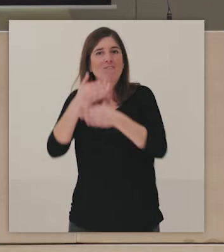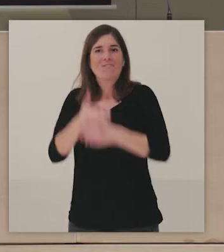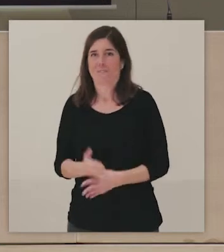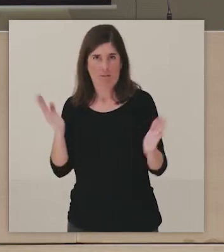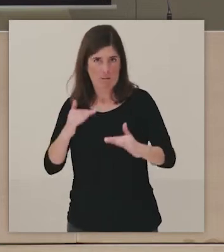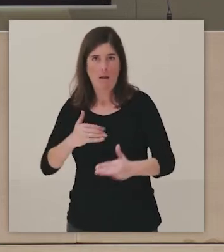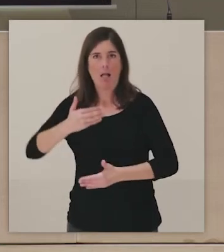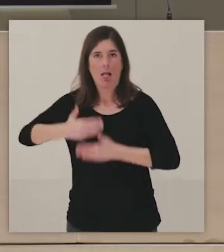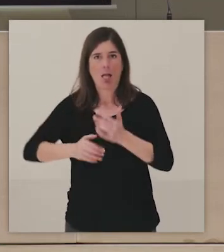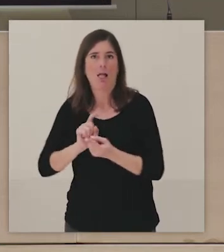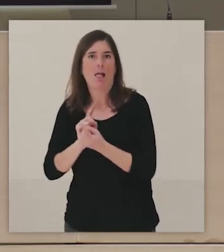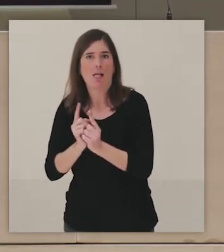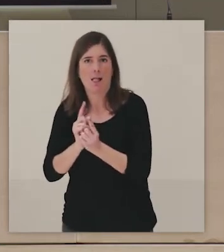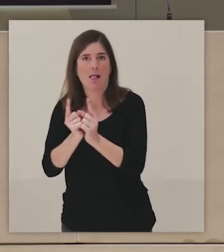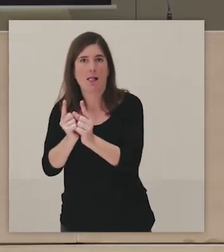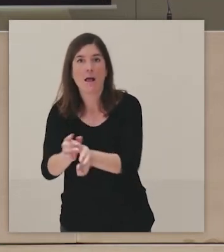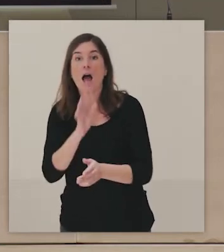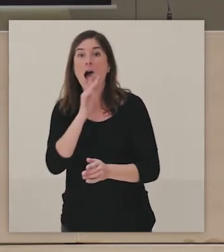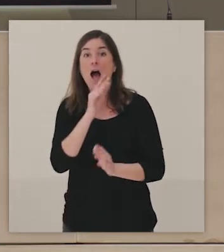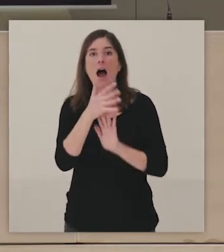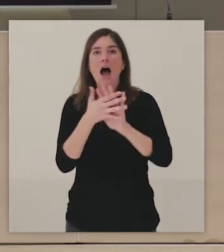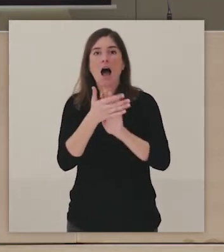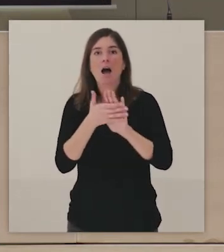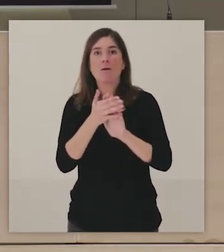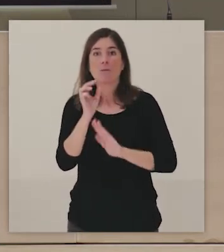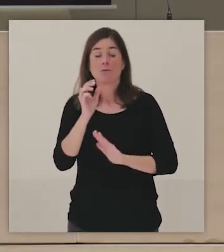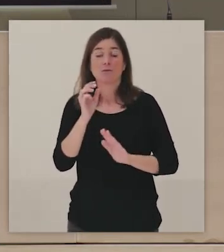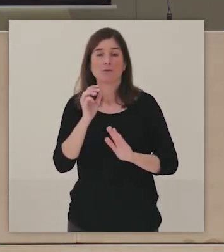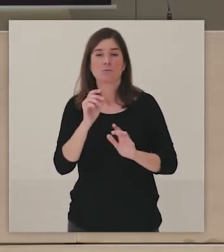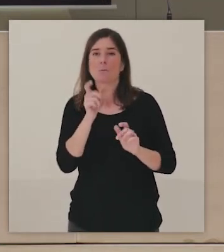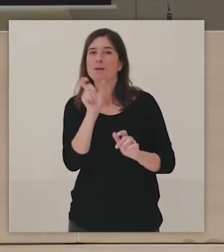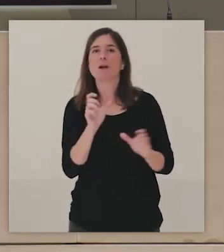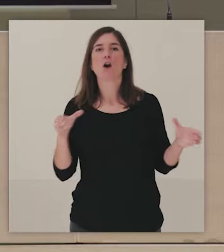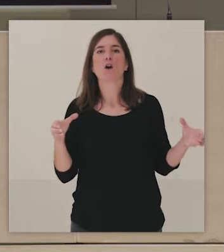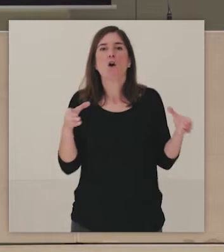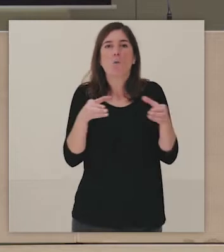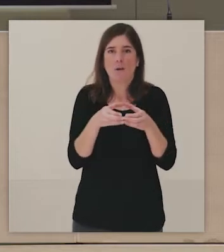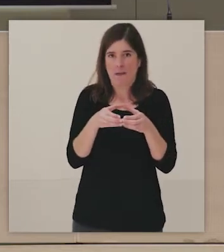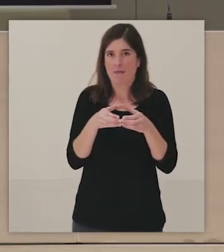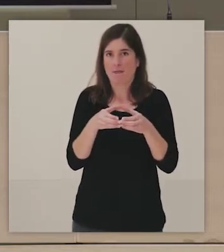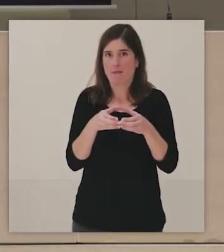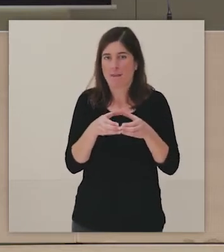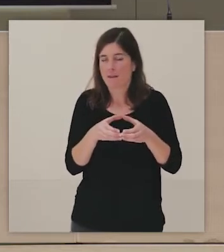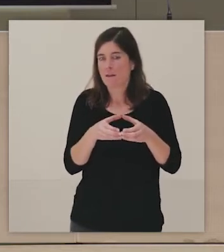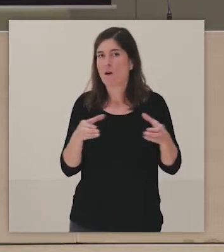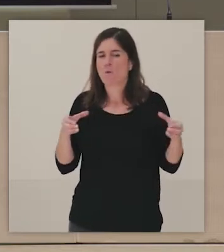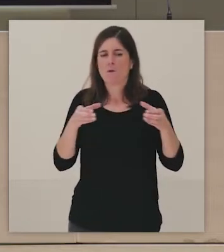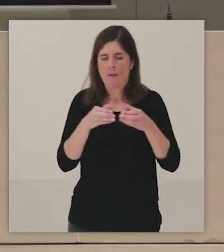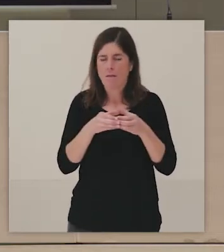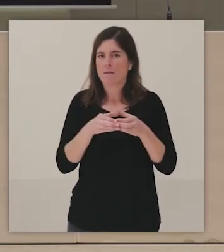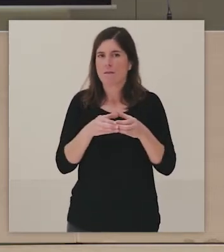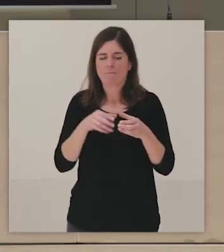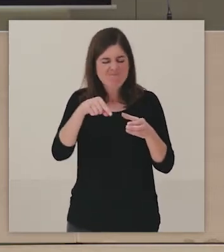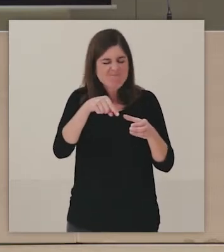constantemente en cambio. Ahora mismo hablamos de comunidad en el Museo del Prado. Nos referimos a comunidad